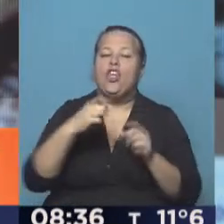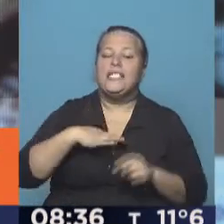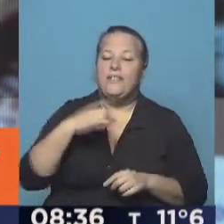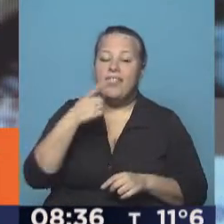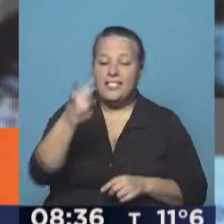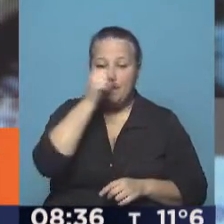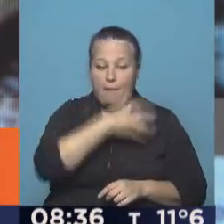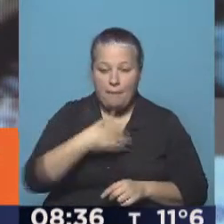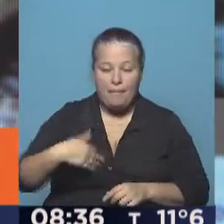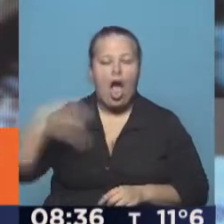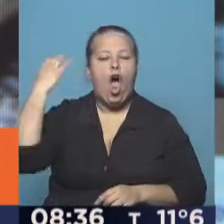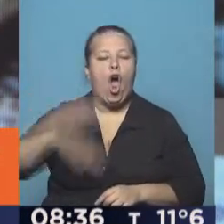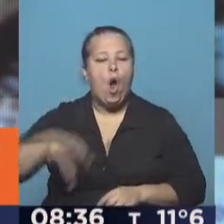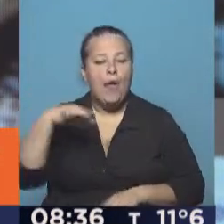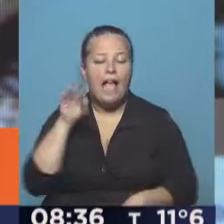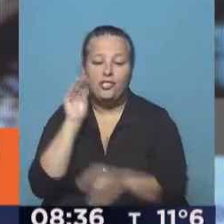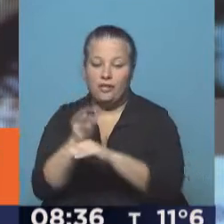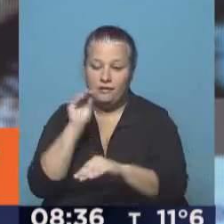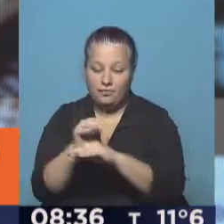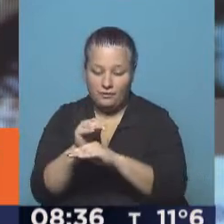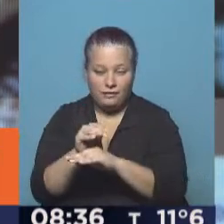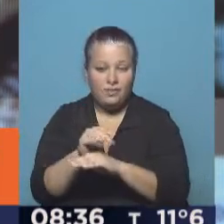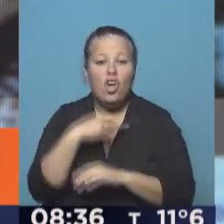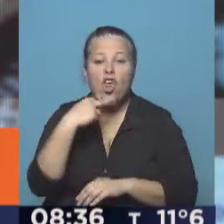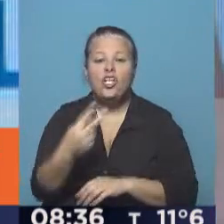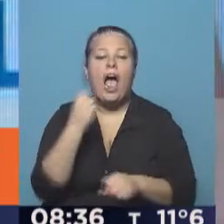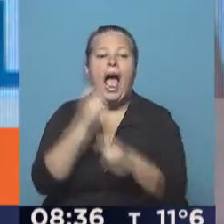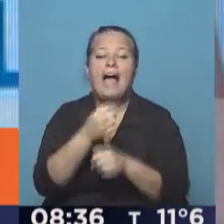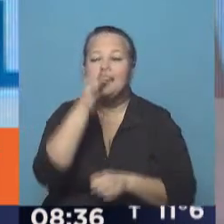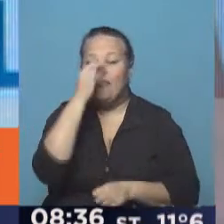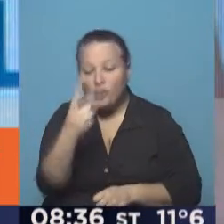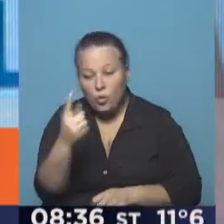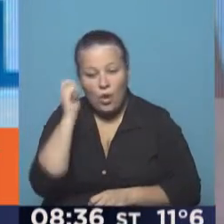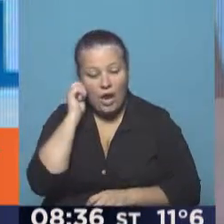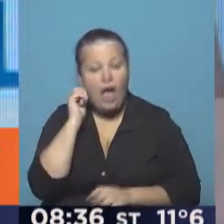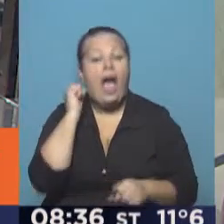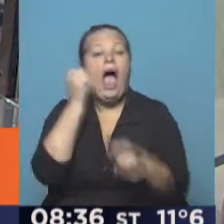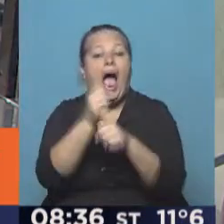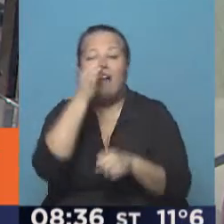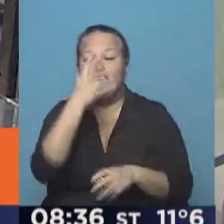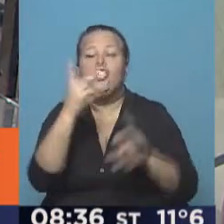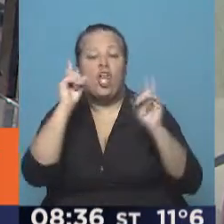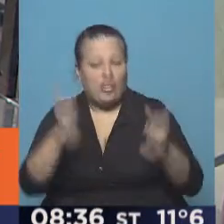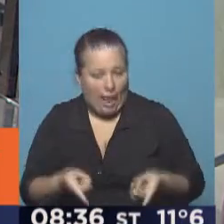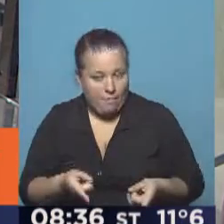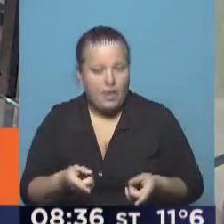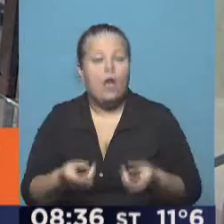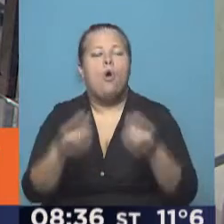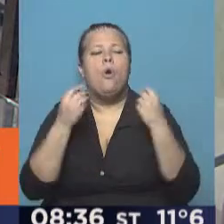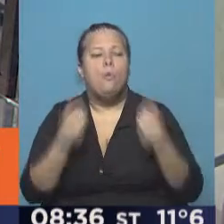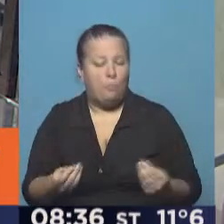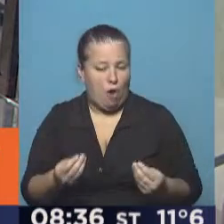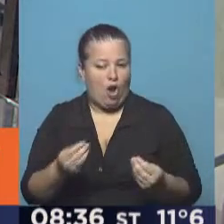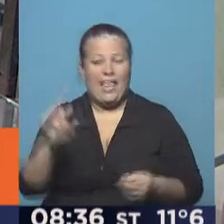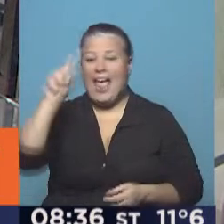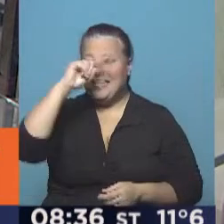padres tienen obligaciones alimentarias con los hijos hasta los 21 y hasta los 25 años. ¿Por qué como